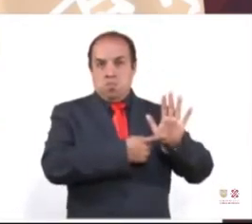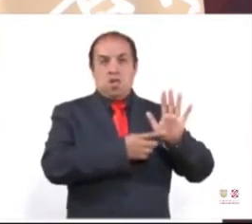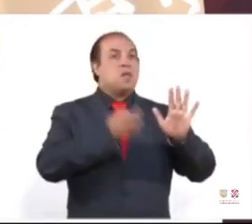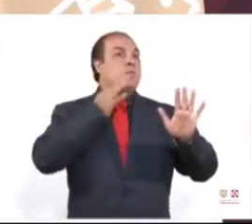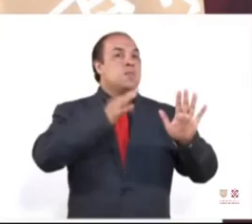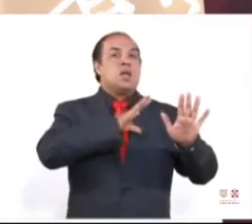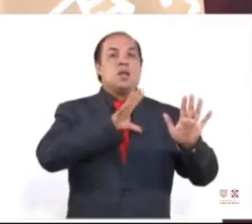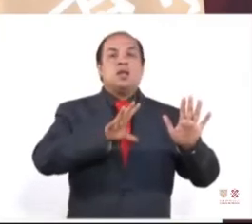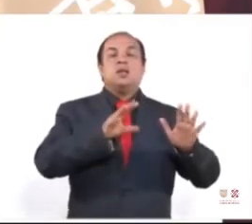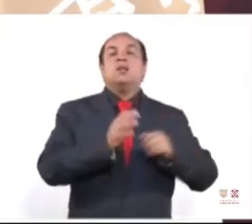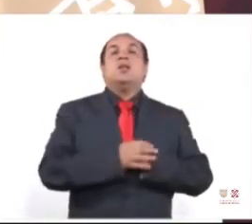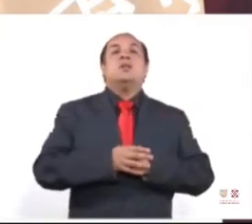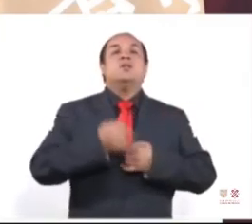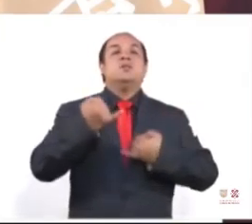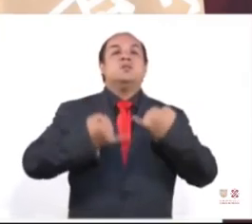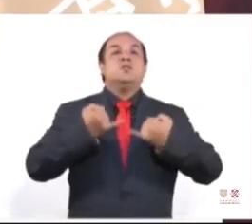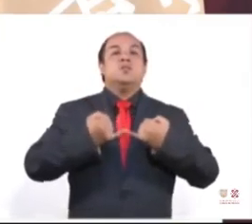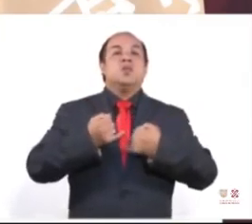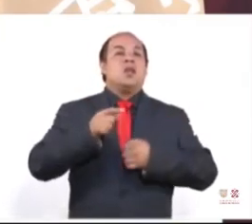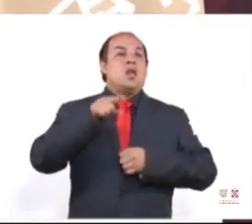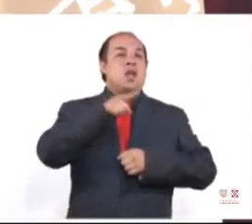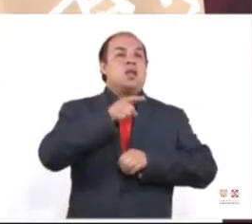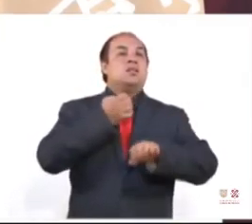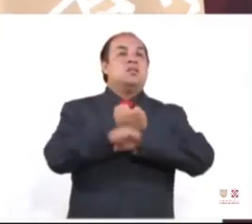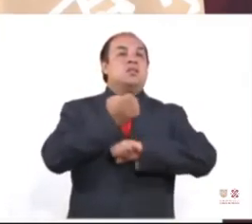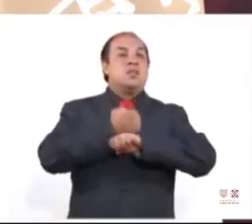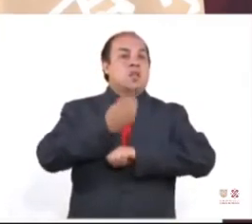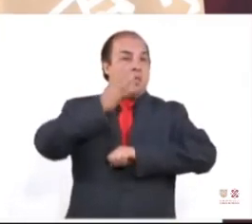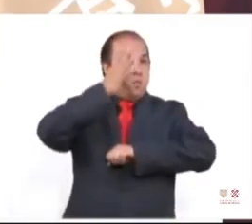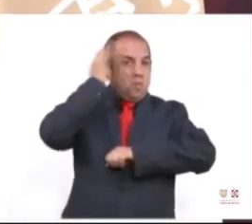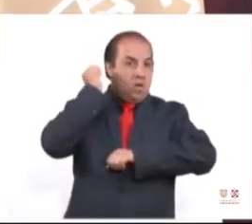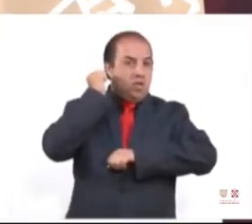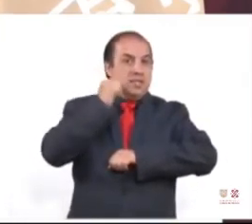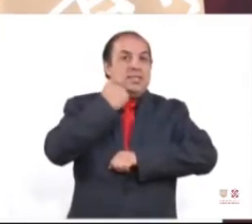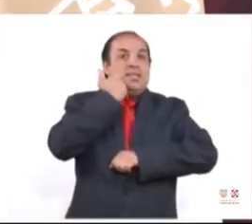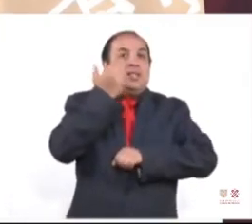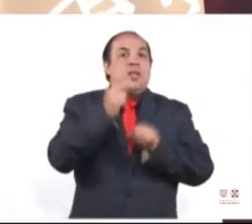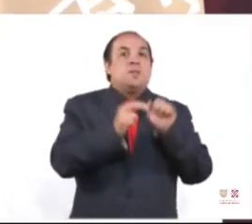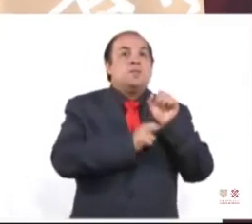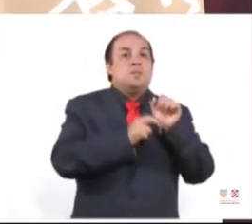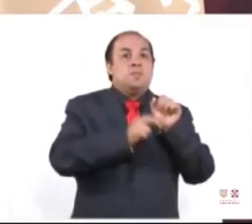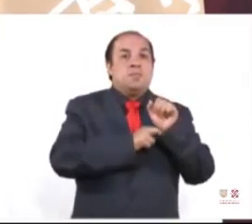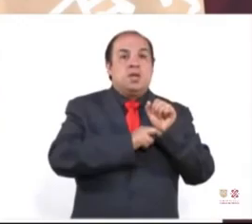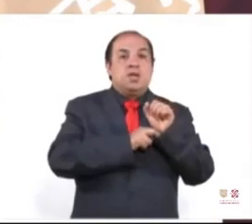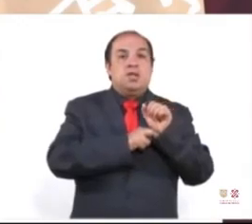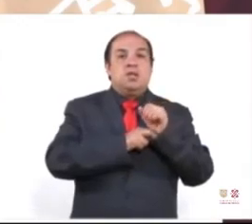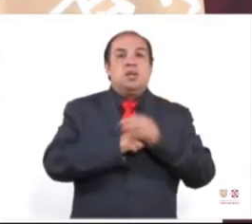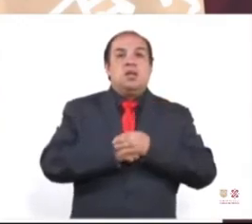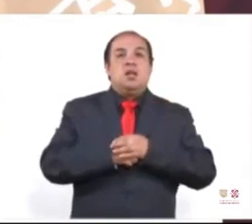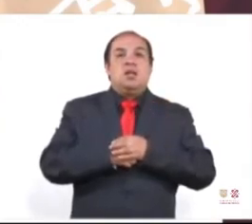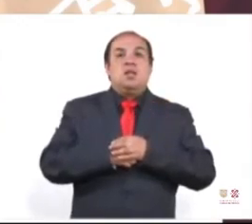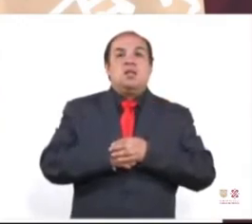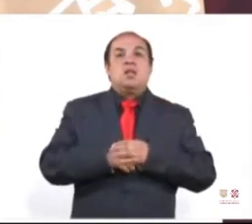Justicia del Estado de Morelos quiso ocultar el feminicidio de Ariadna,